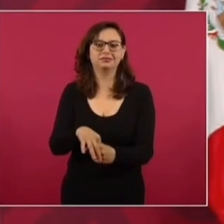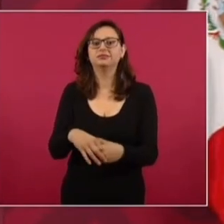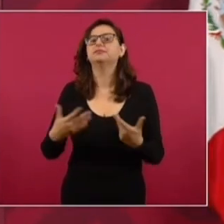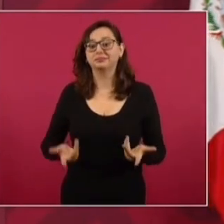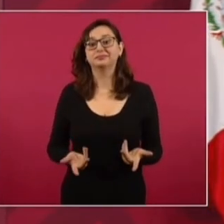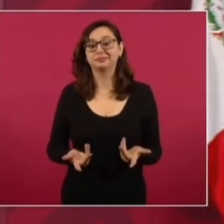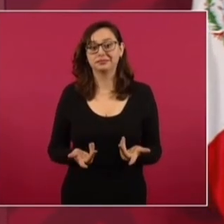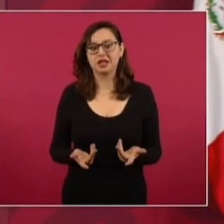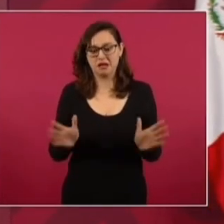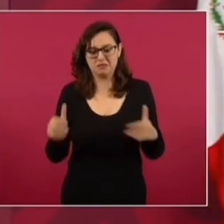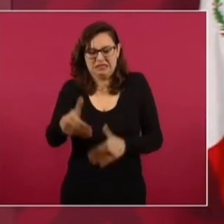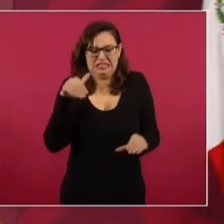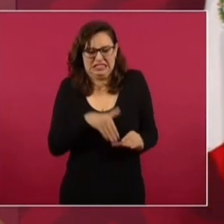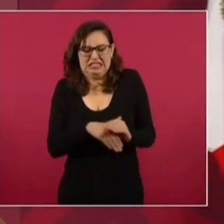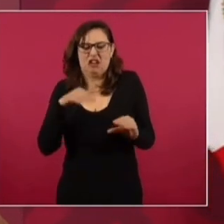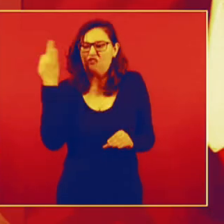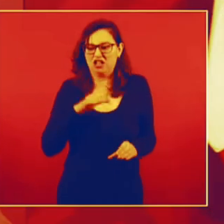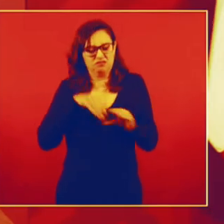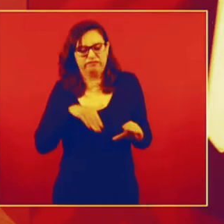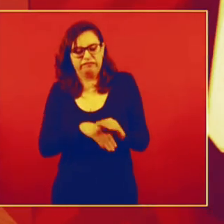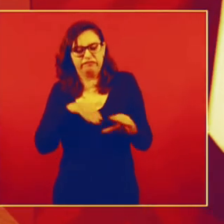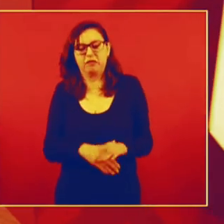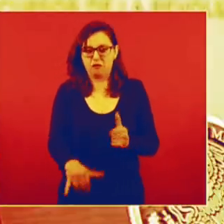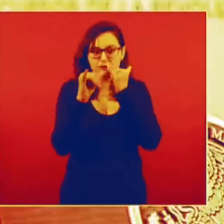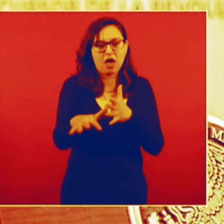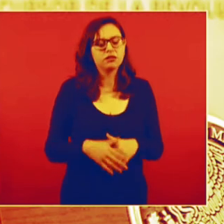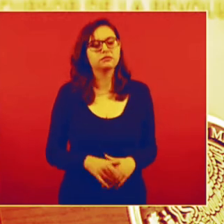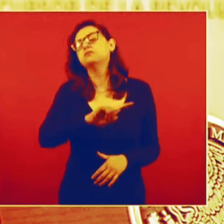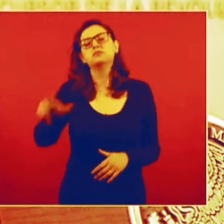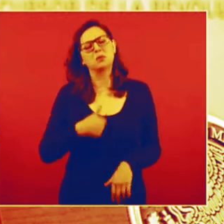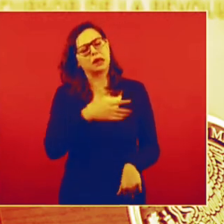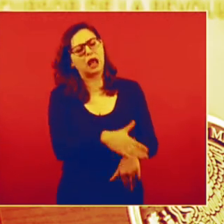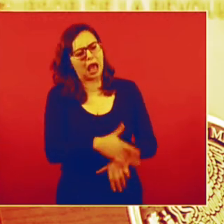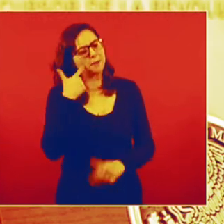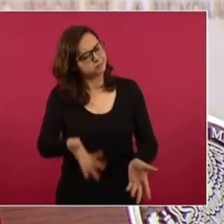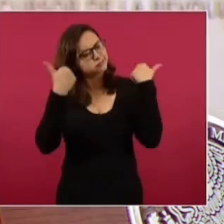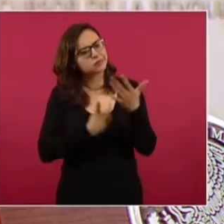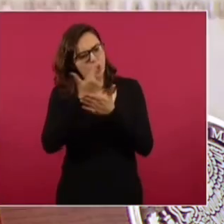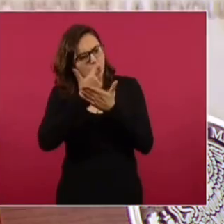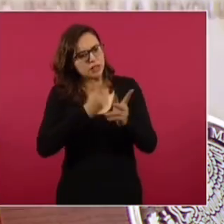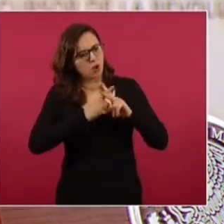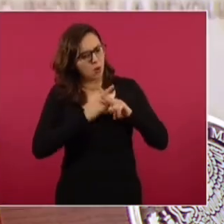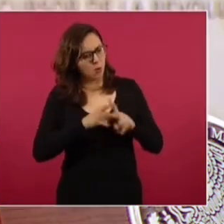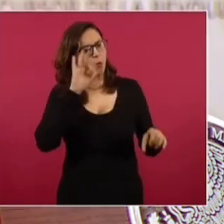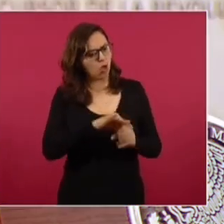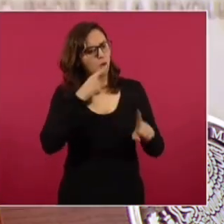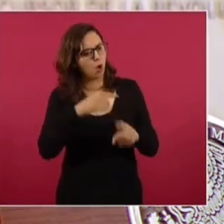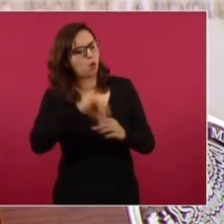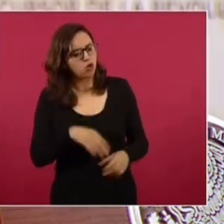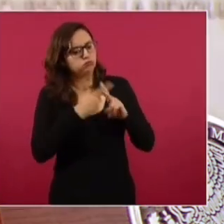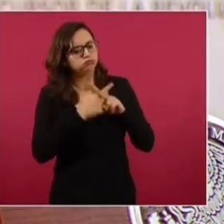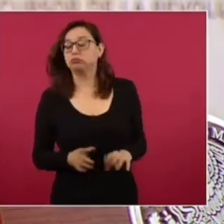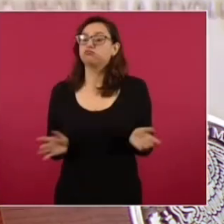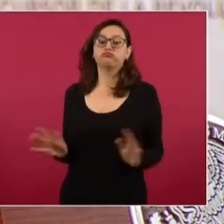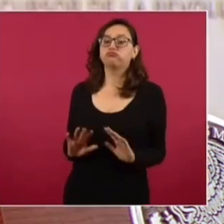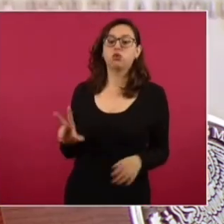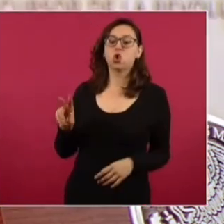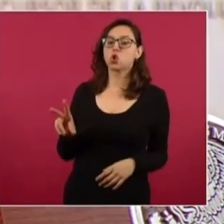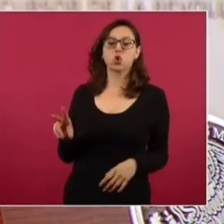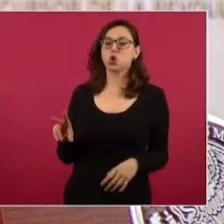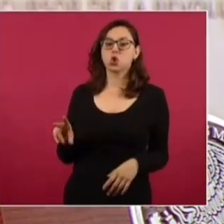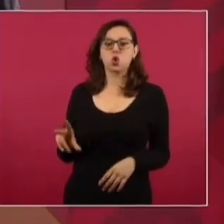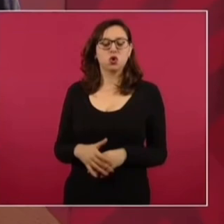Tuvieron que rellenar las urnas y falsificar las actas y se negaron a contar los votos. Empezaron a argumentar, pero hasta